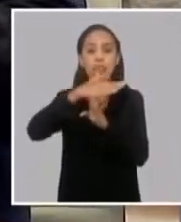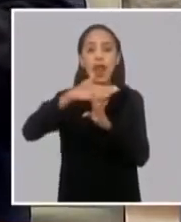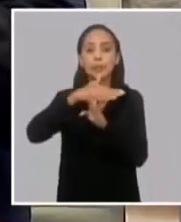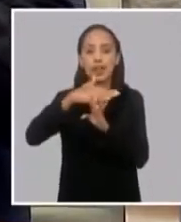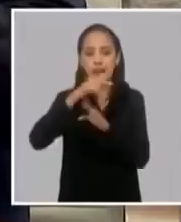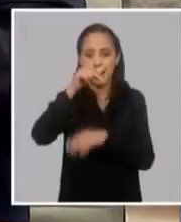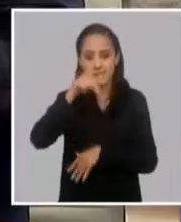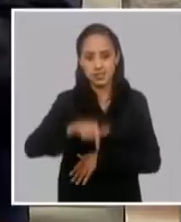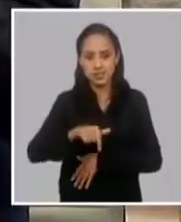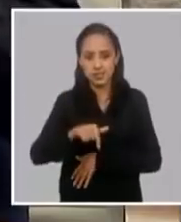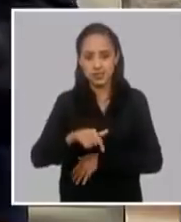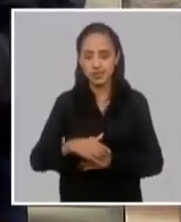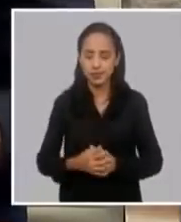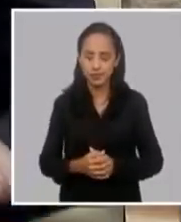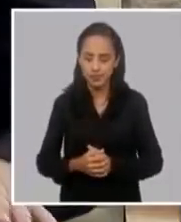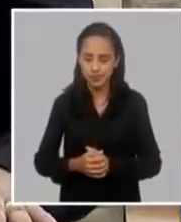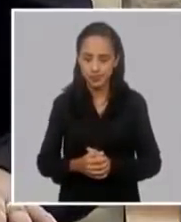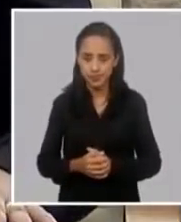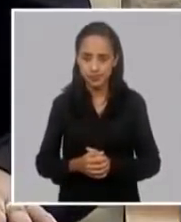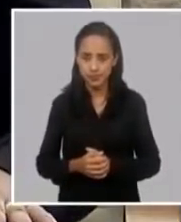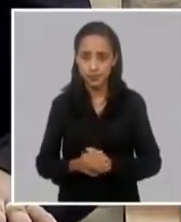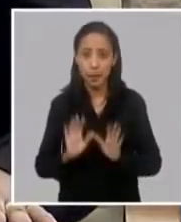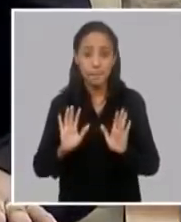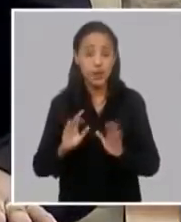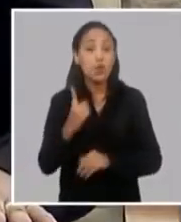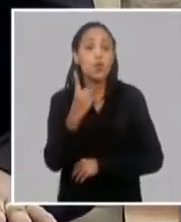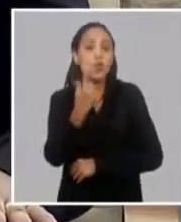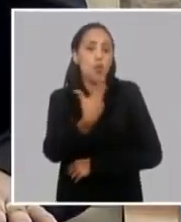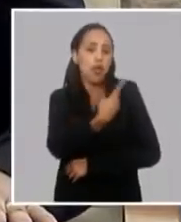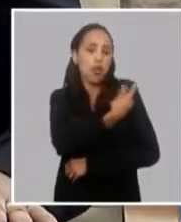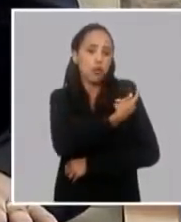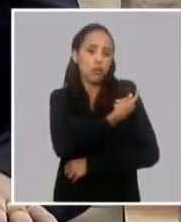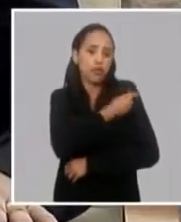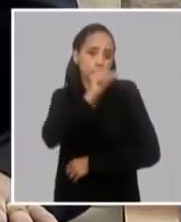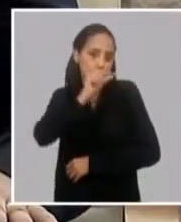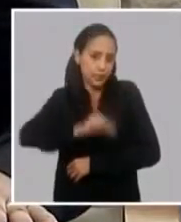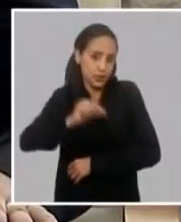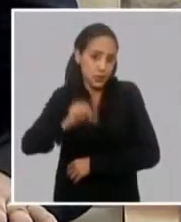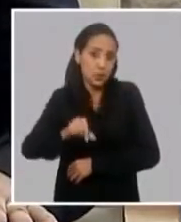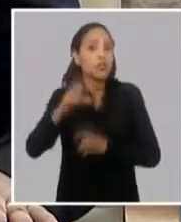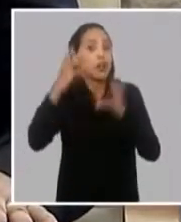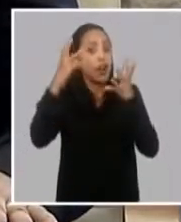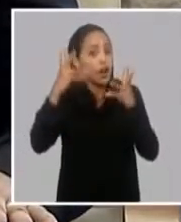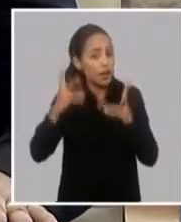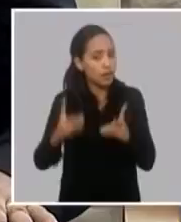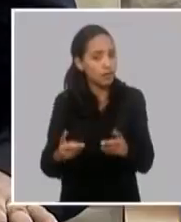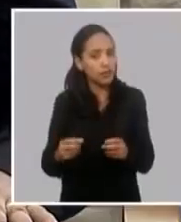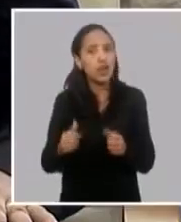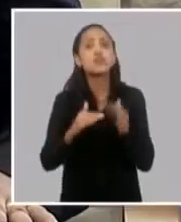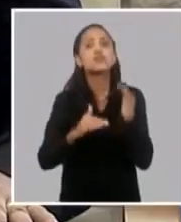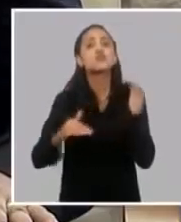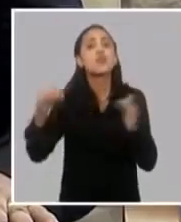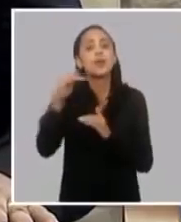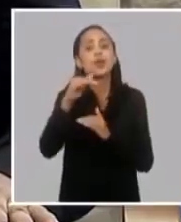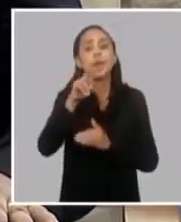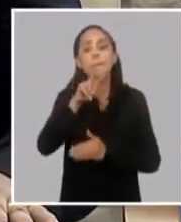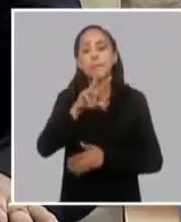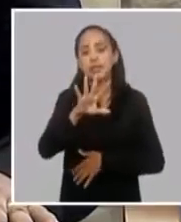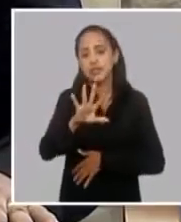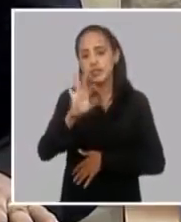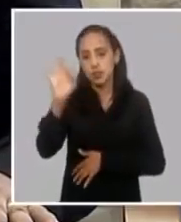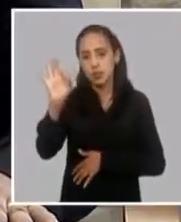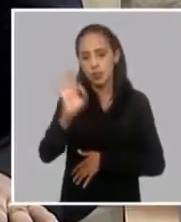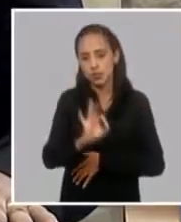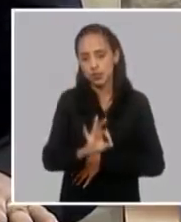personas que han recibido por lo menos una dosis. Esto es una cifra que es superior a un 25